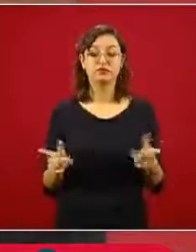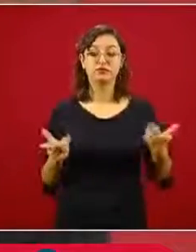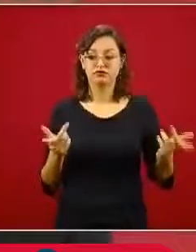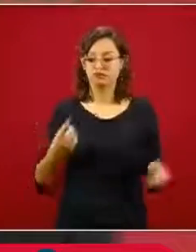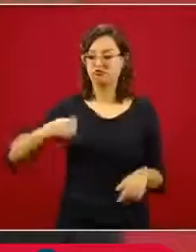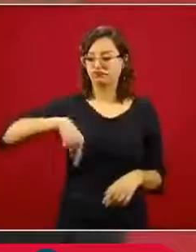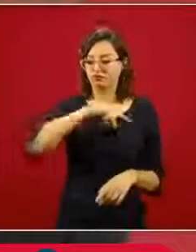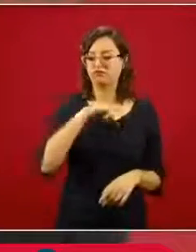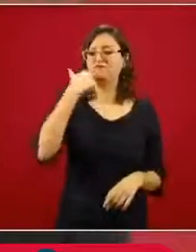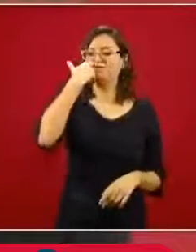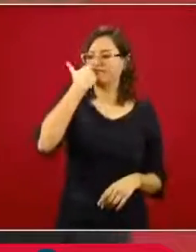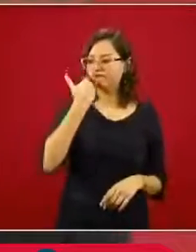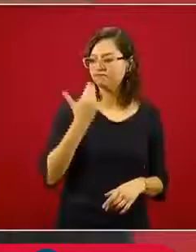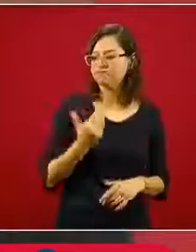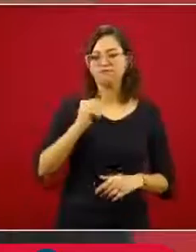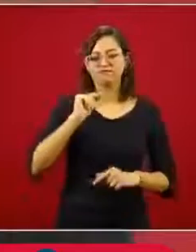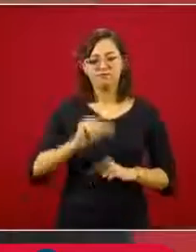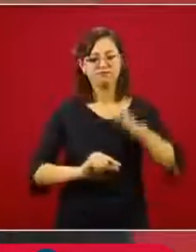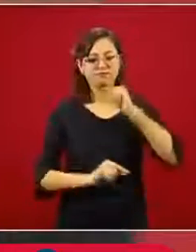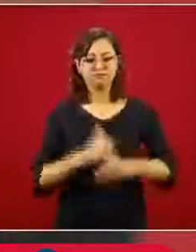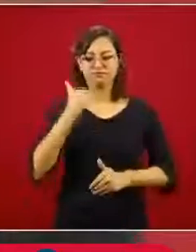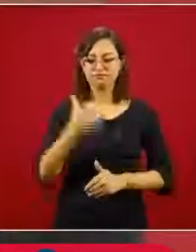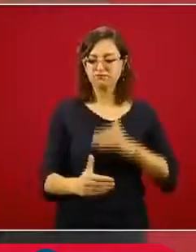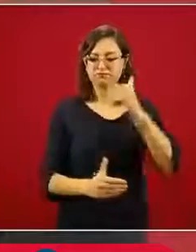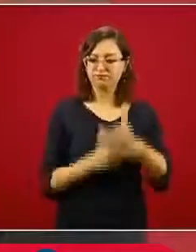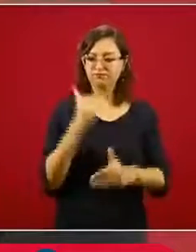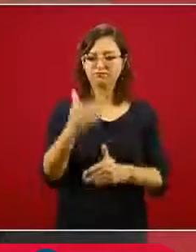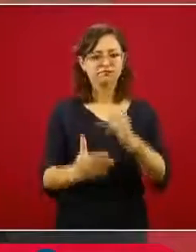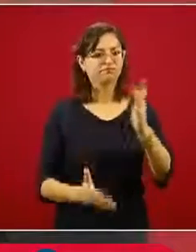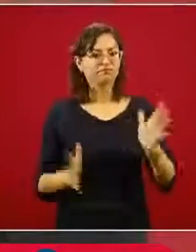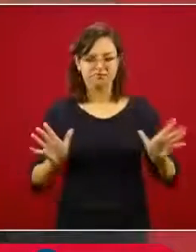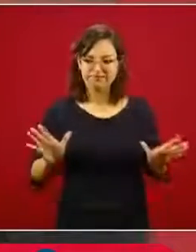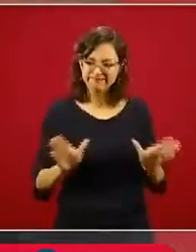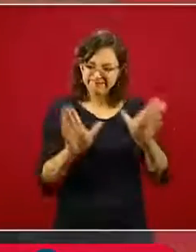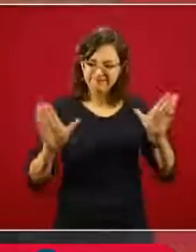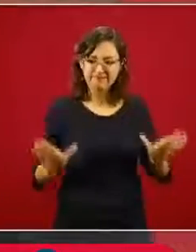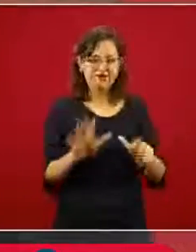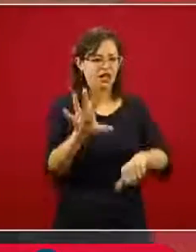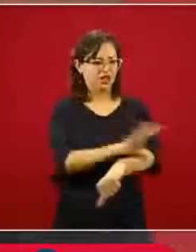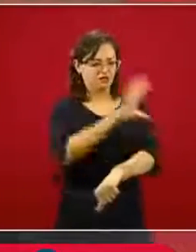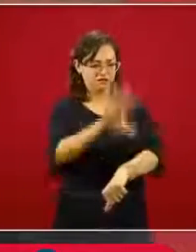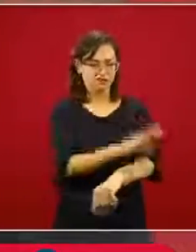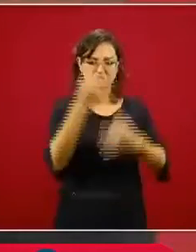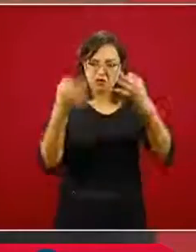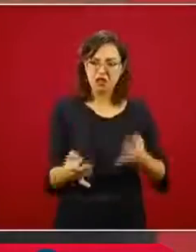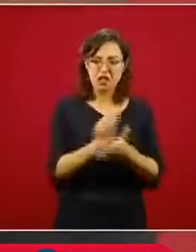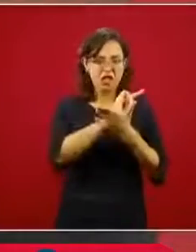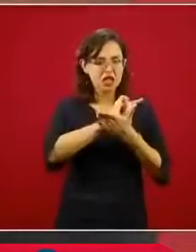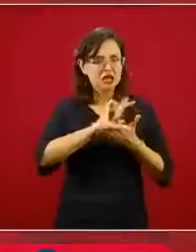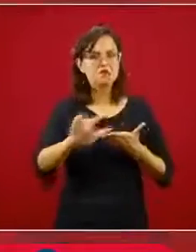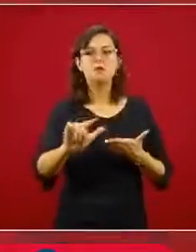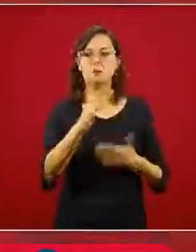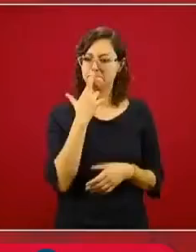vez vamos a impulsar más las energías alternativas.